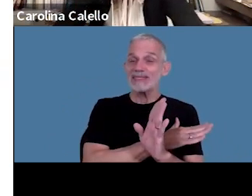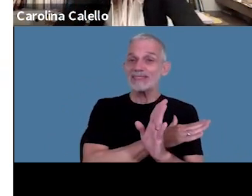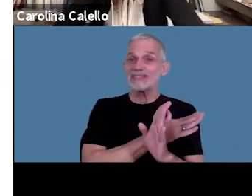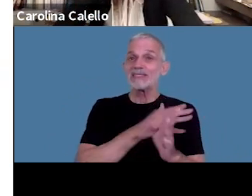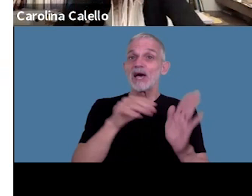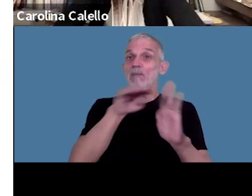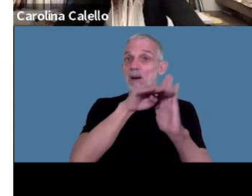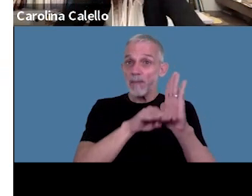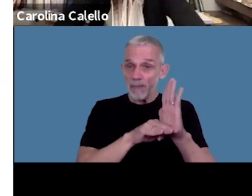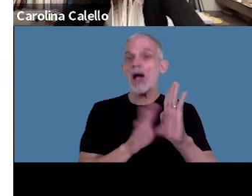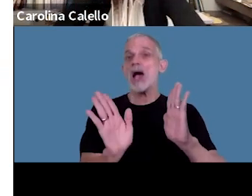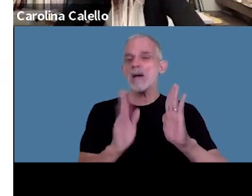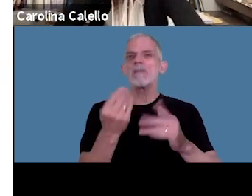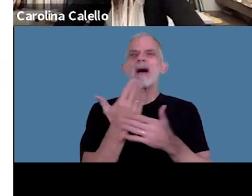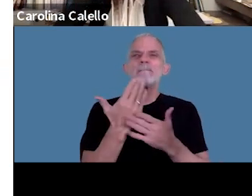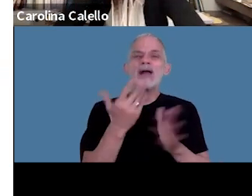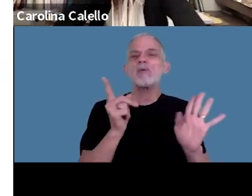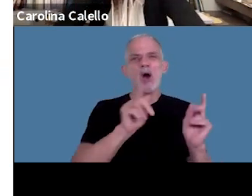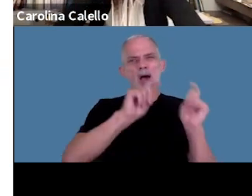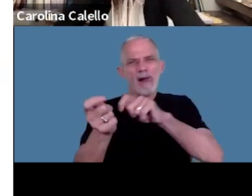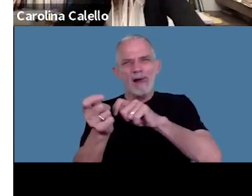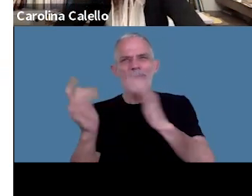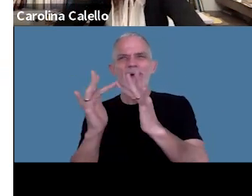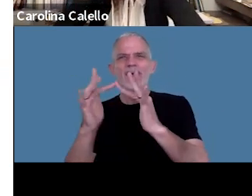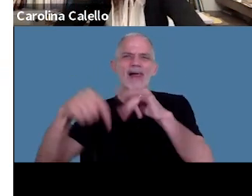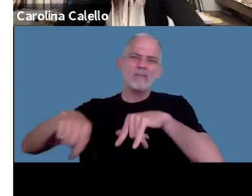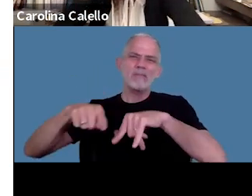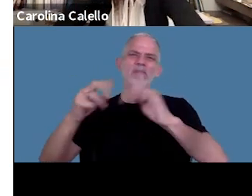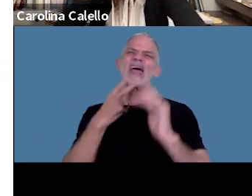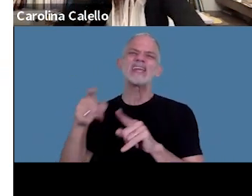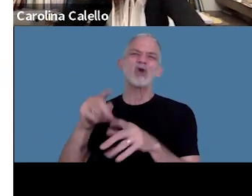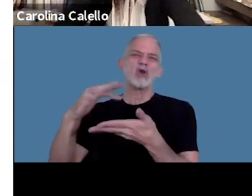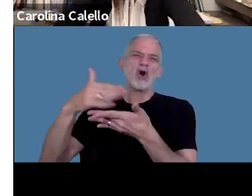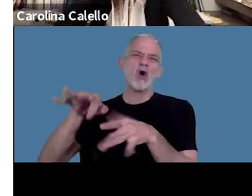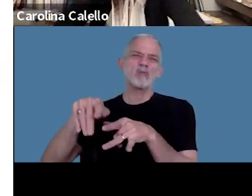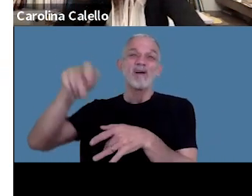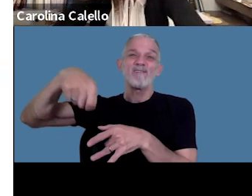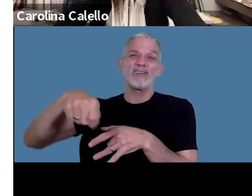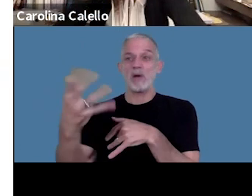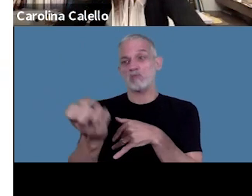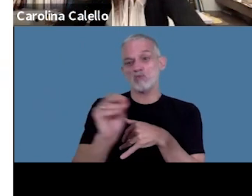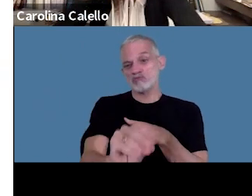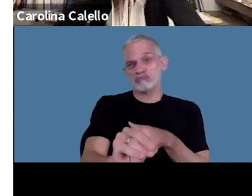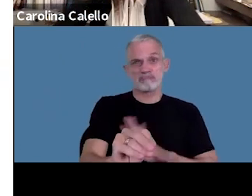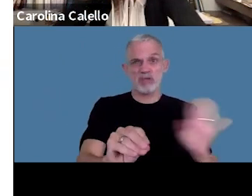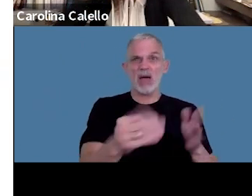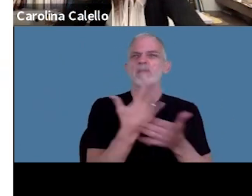a través del medio electrónico no sé María Elena si querés hacer alguna acotación